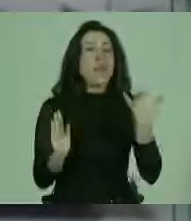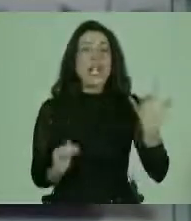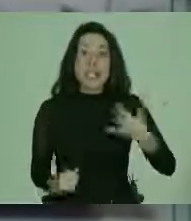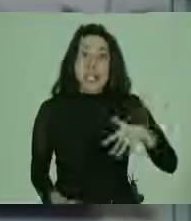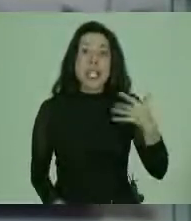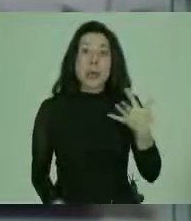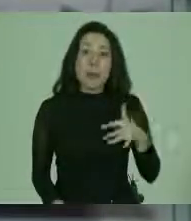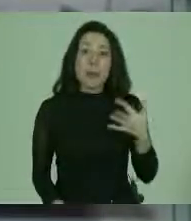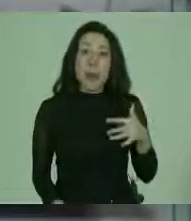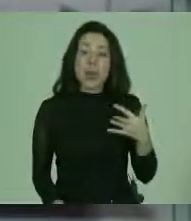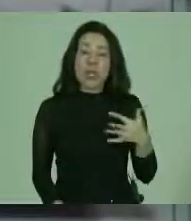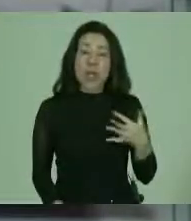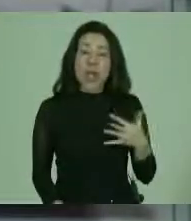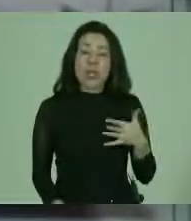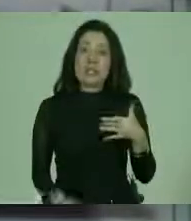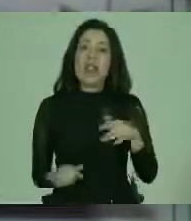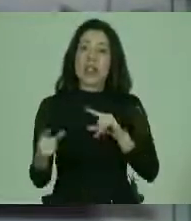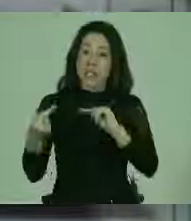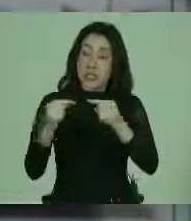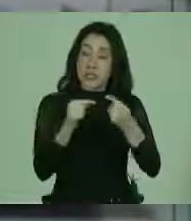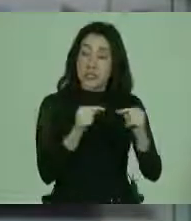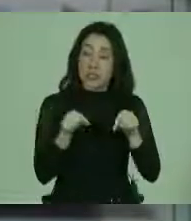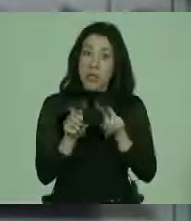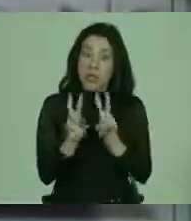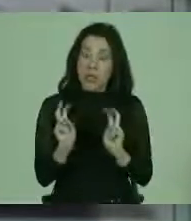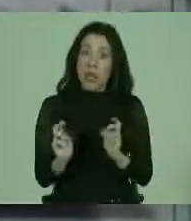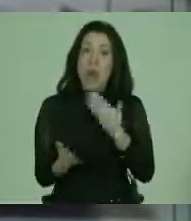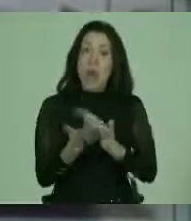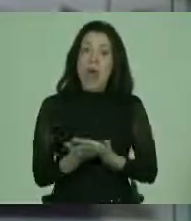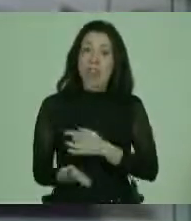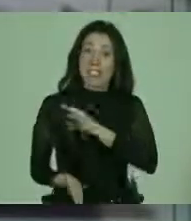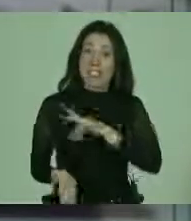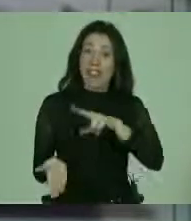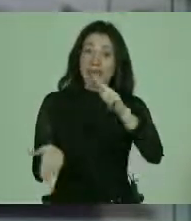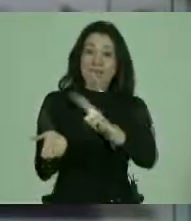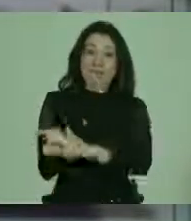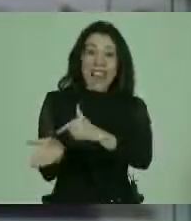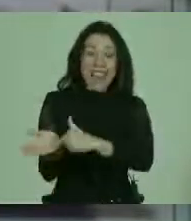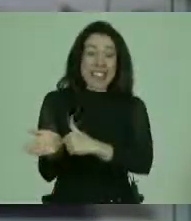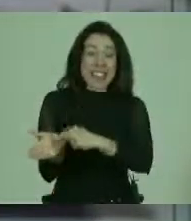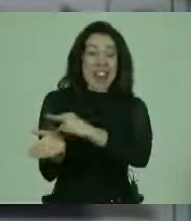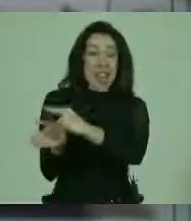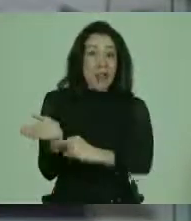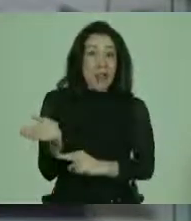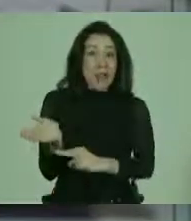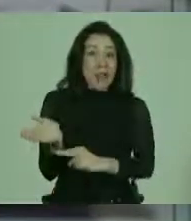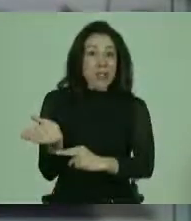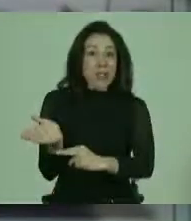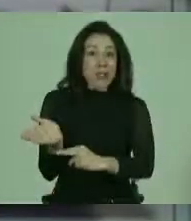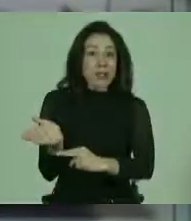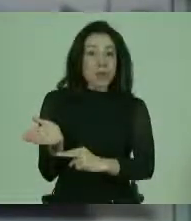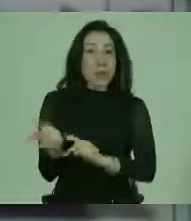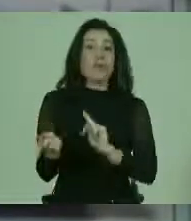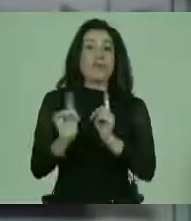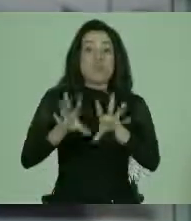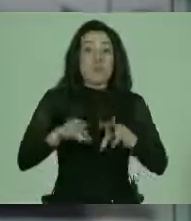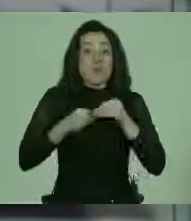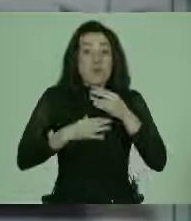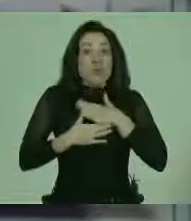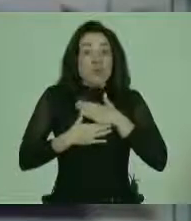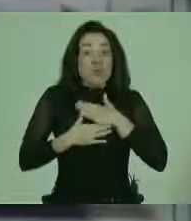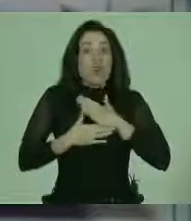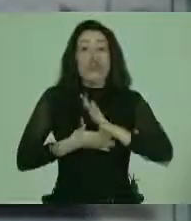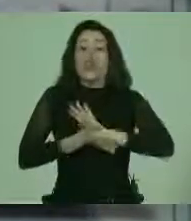importancia de esta discusión. Cuando Chile ratifica esta convención y hace suya